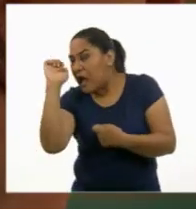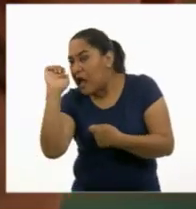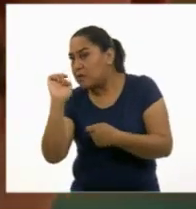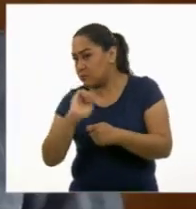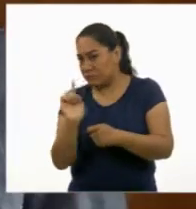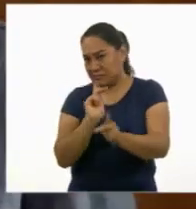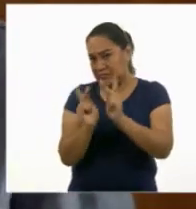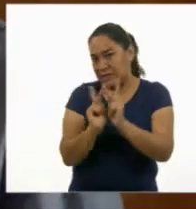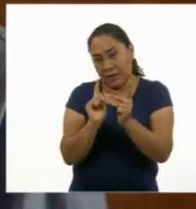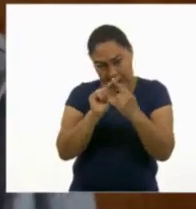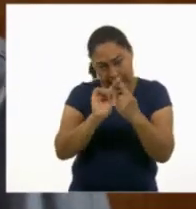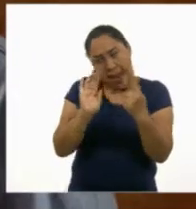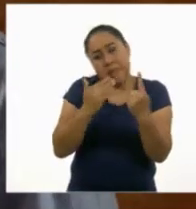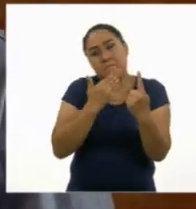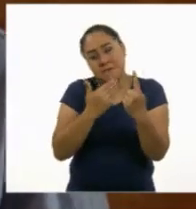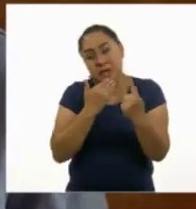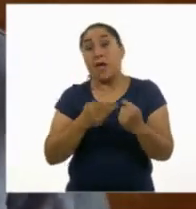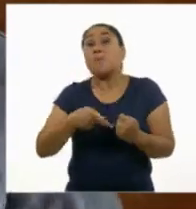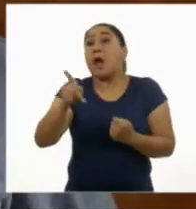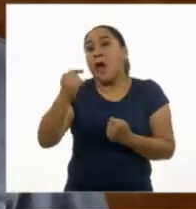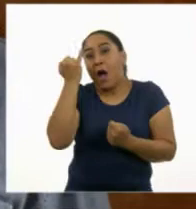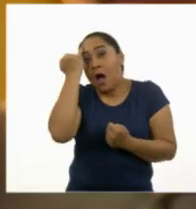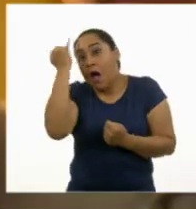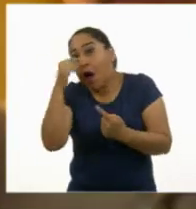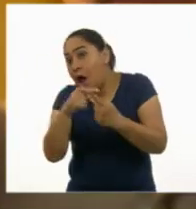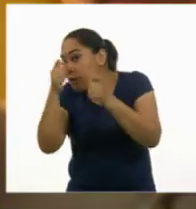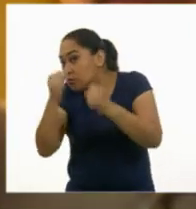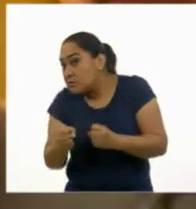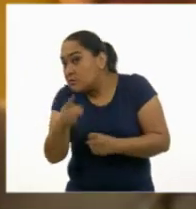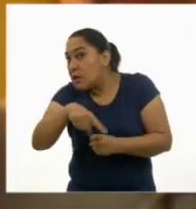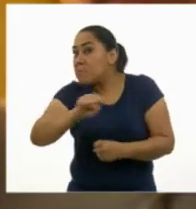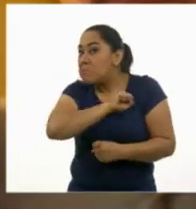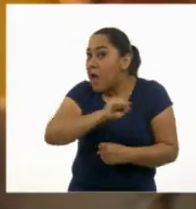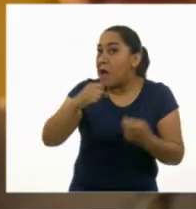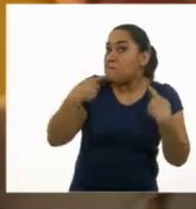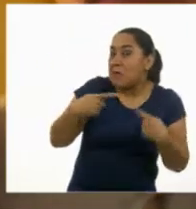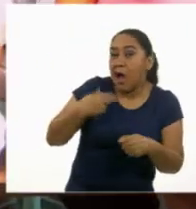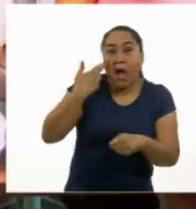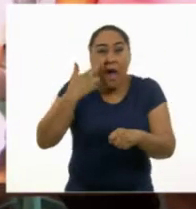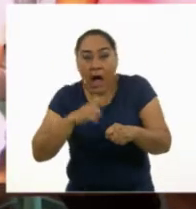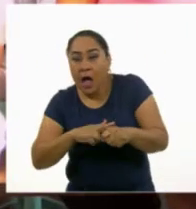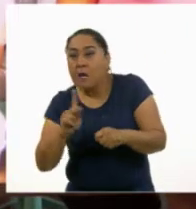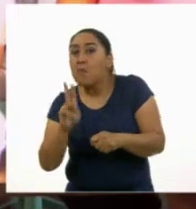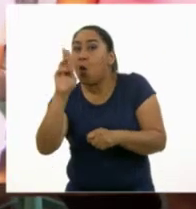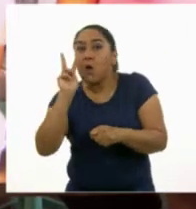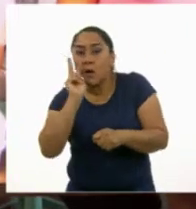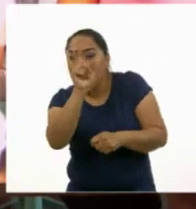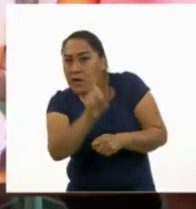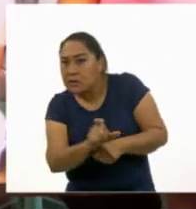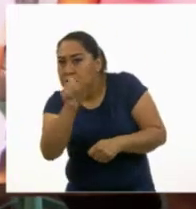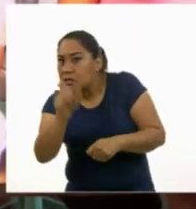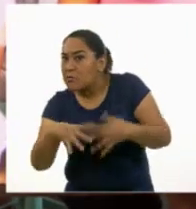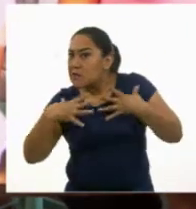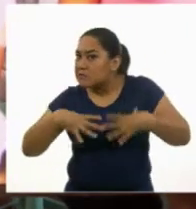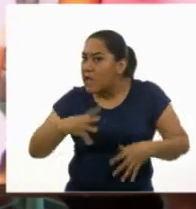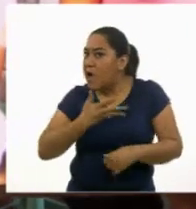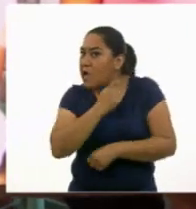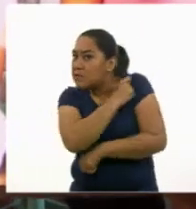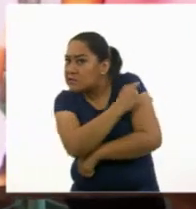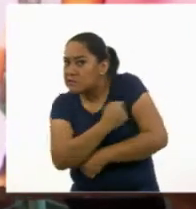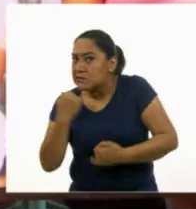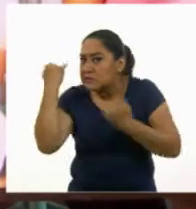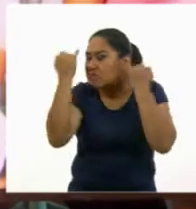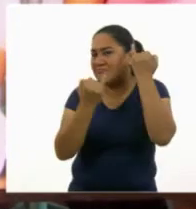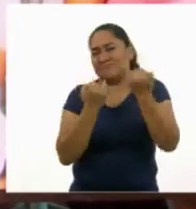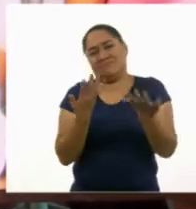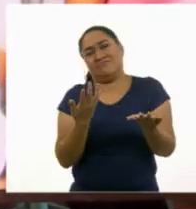estoy de acuerdo, es creer que esos extraños son delincuentes. Simplemente por cómo se visten, cómo se peinan o si tienen tatuajes. Yo